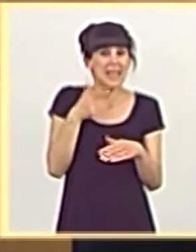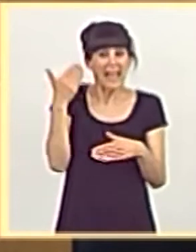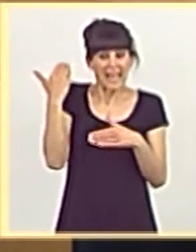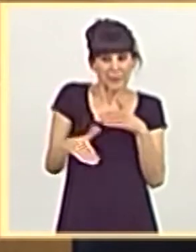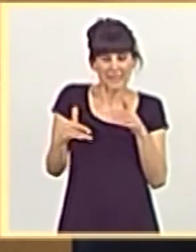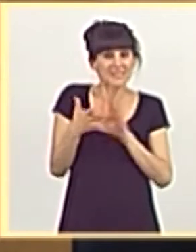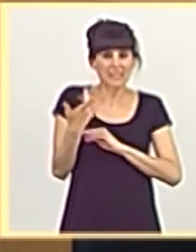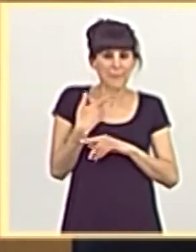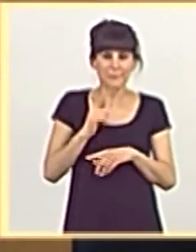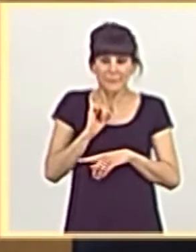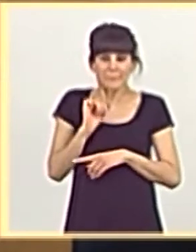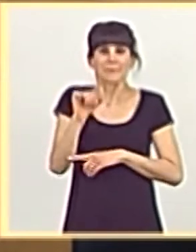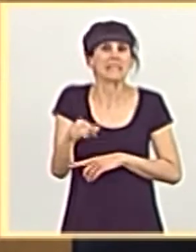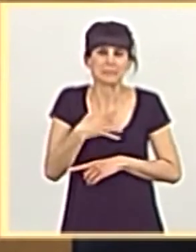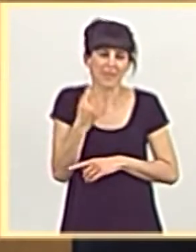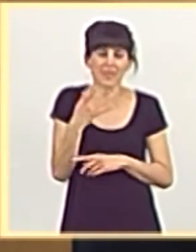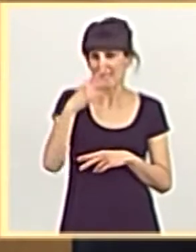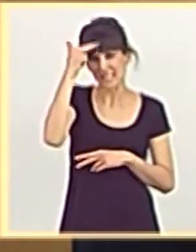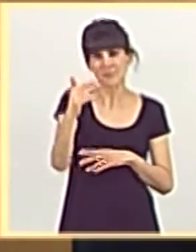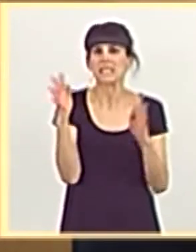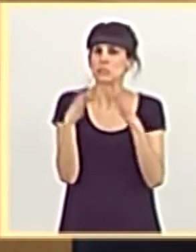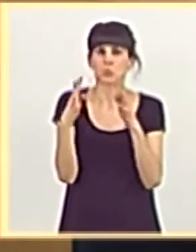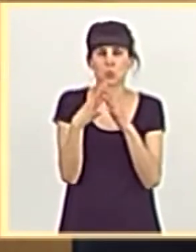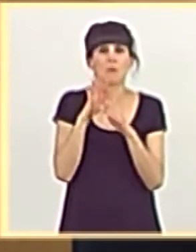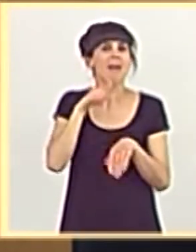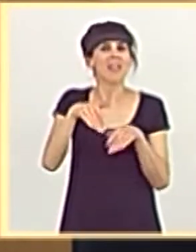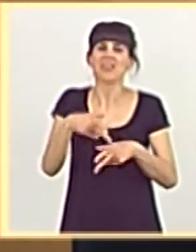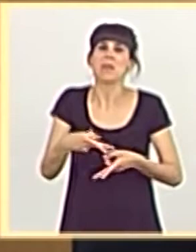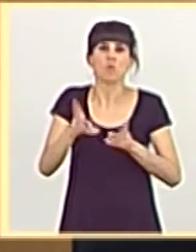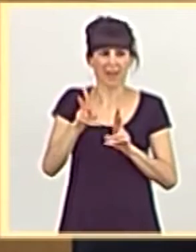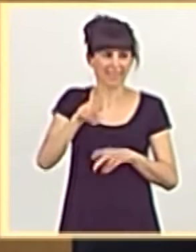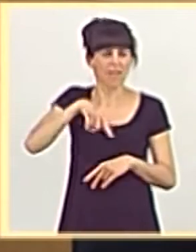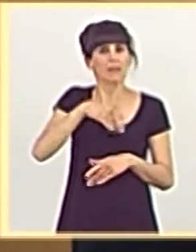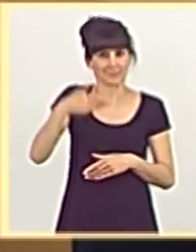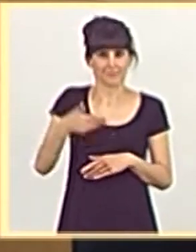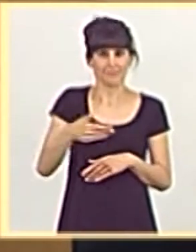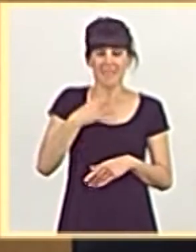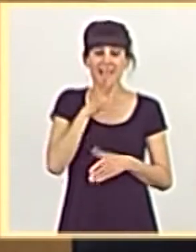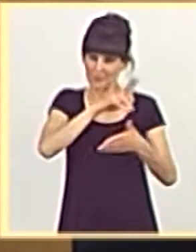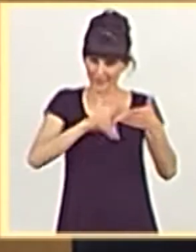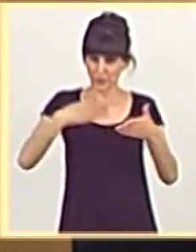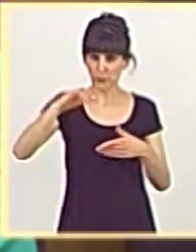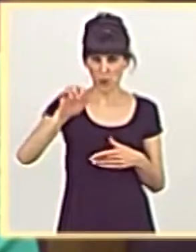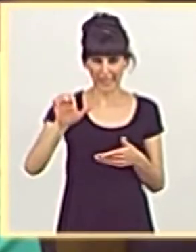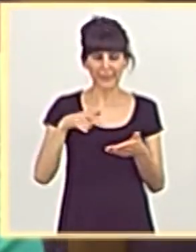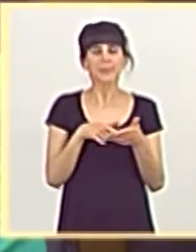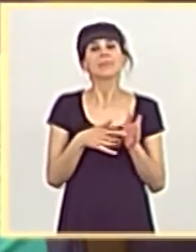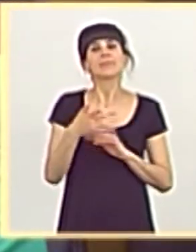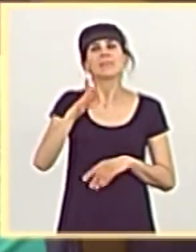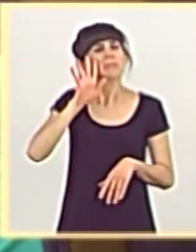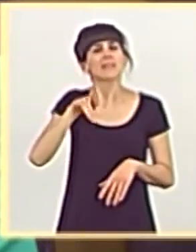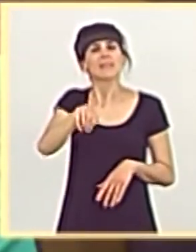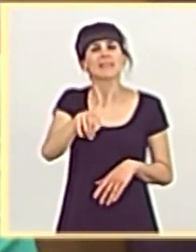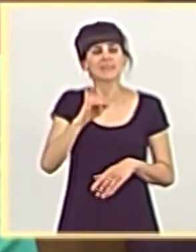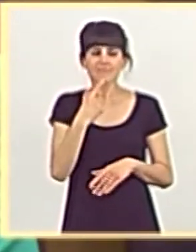podemos traspasar para respetar las estructuras de una democracia tan importante como la nuestra. Y le voy a leer el BOE. ¿Qué le parece a